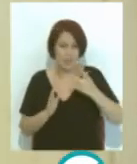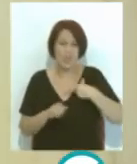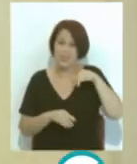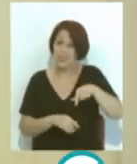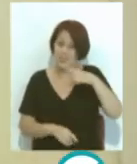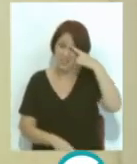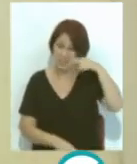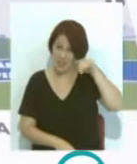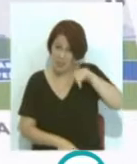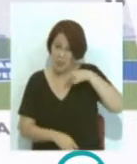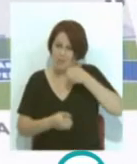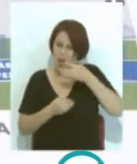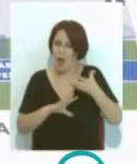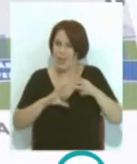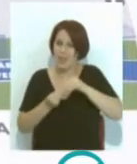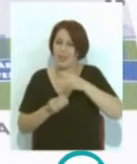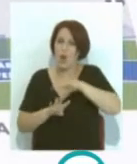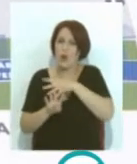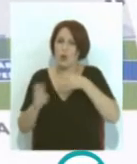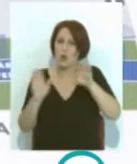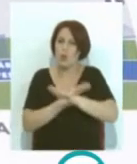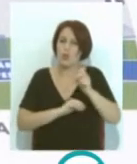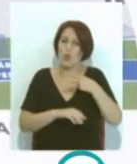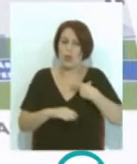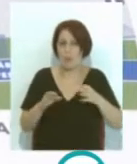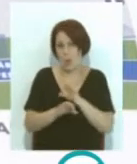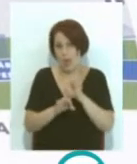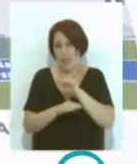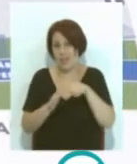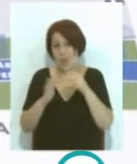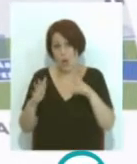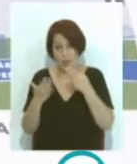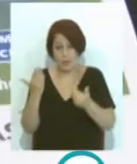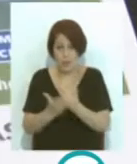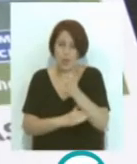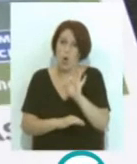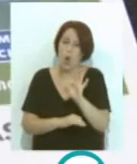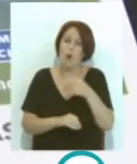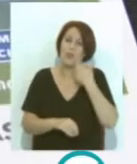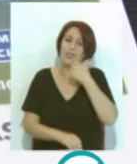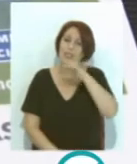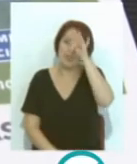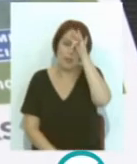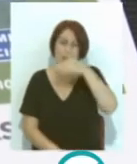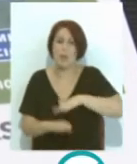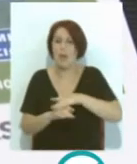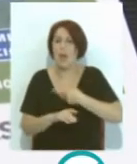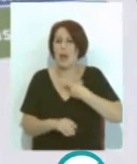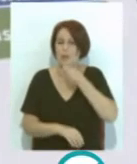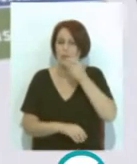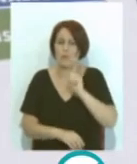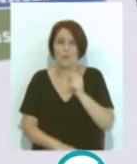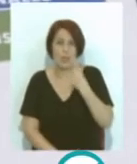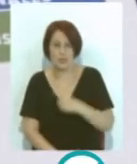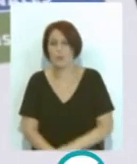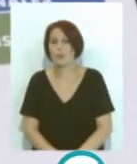convicción, recomiendan adaptarse a los horarios nocturnos de 12 de la madrugada a 8 de la mañana o bien los fines de semana para los picos más altos